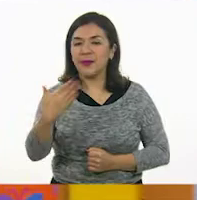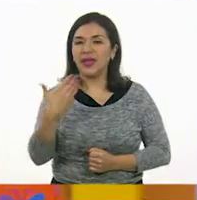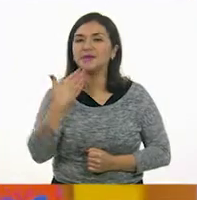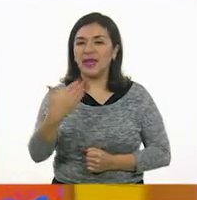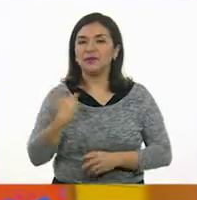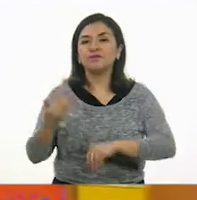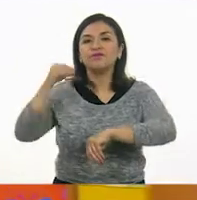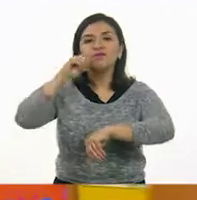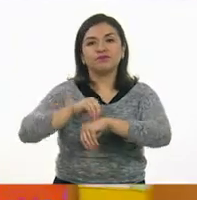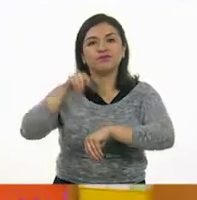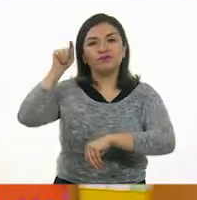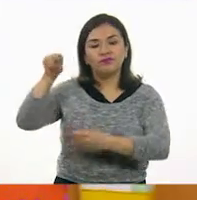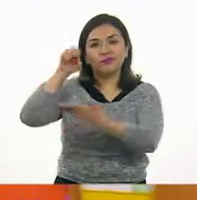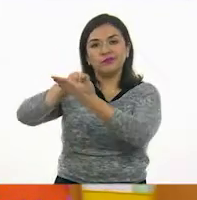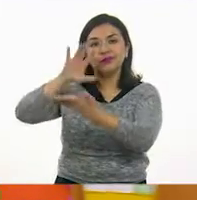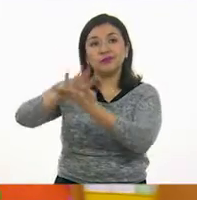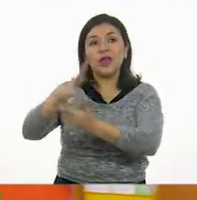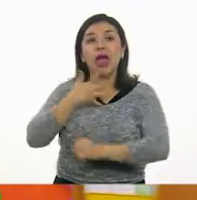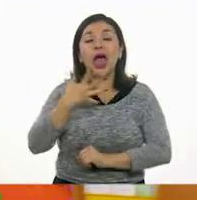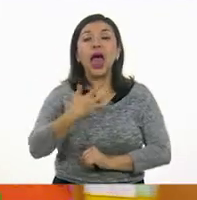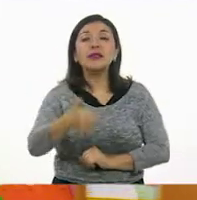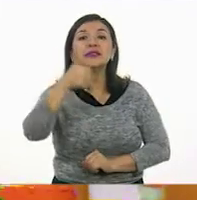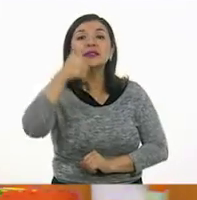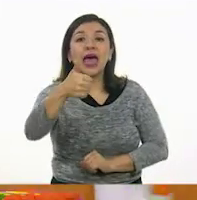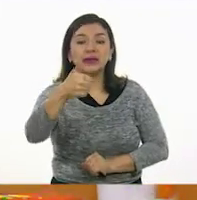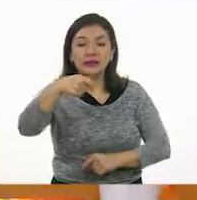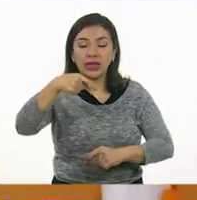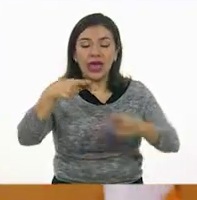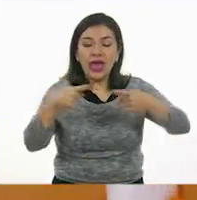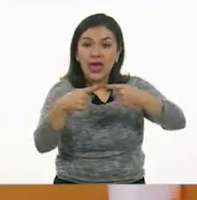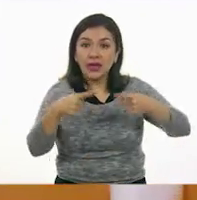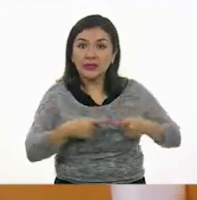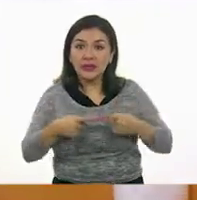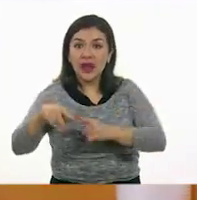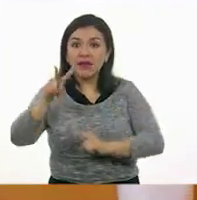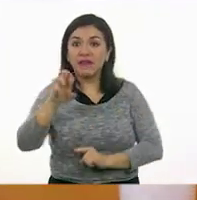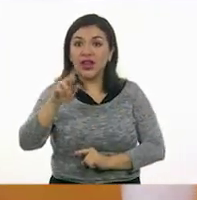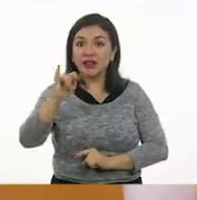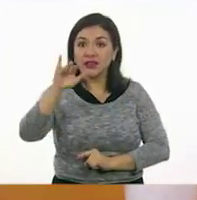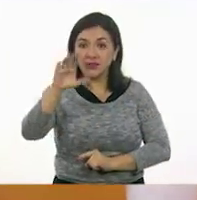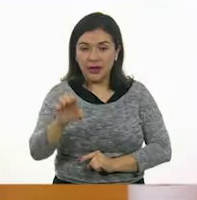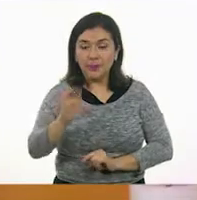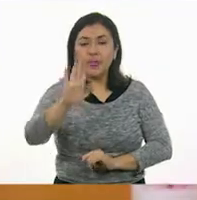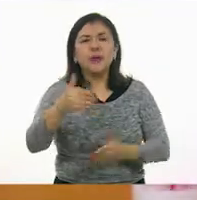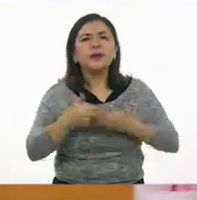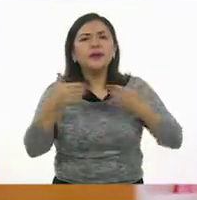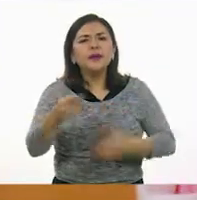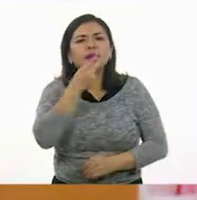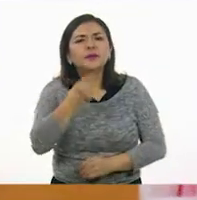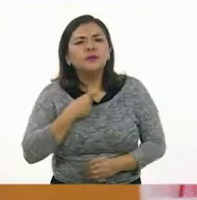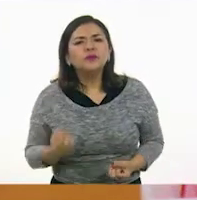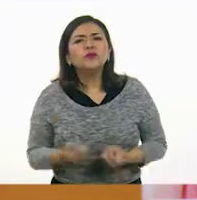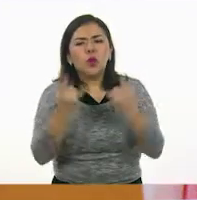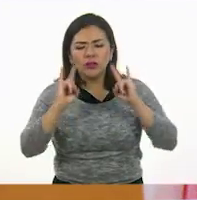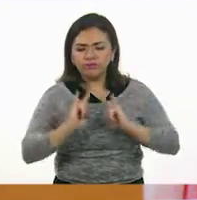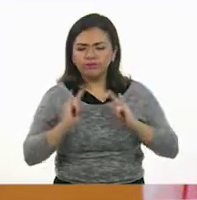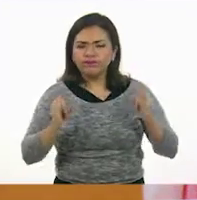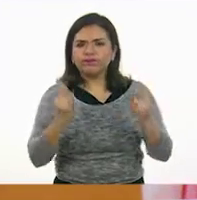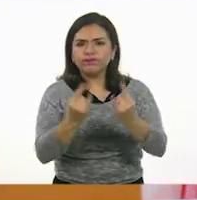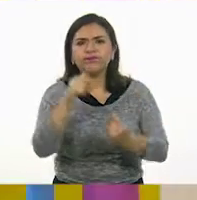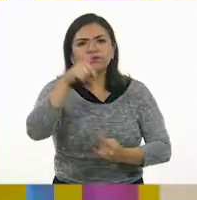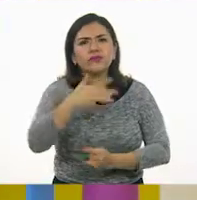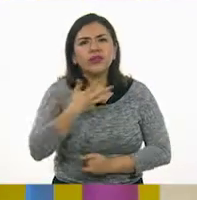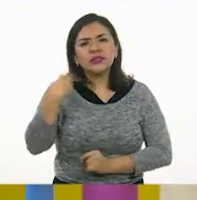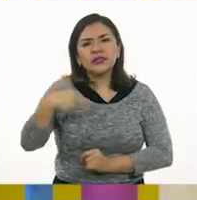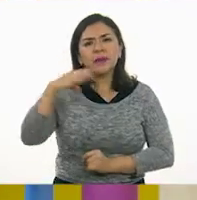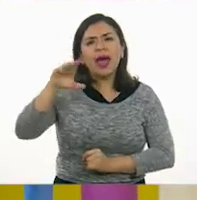tiene seis vértices. Así es. ¿Y cuántas caras tiene? Ah, ese